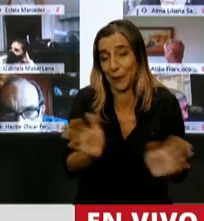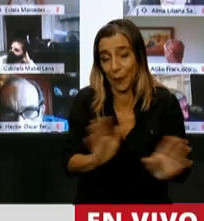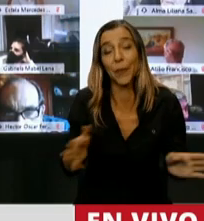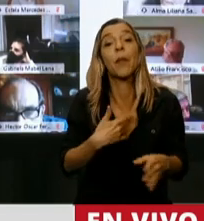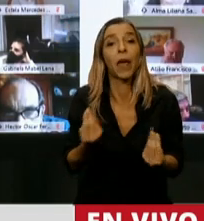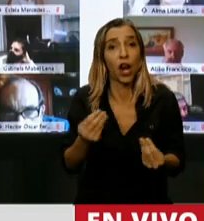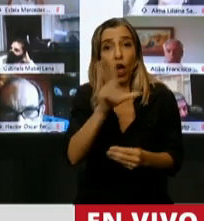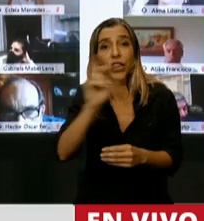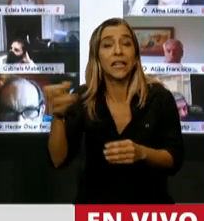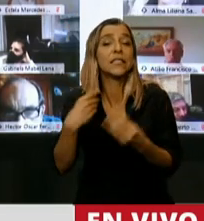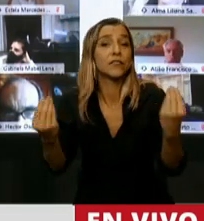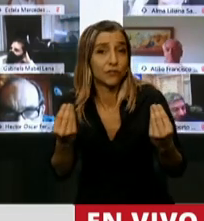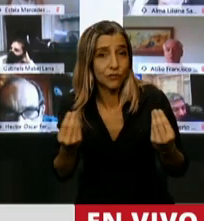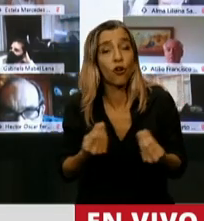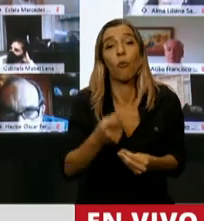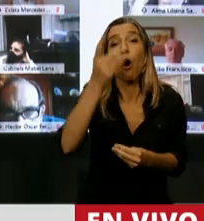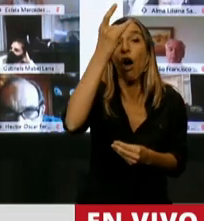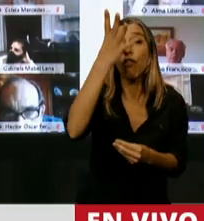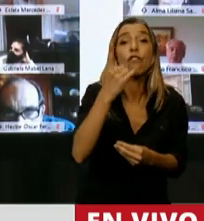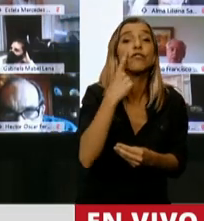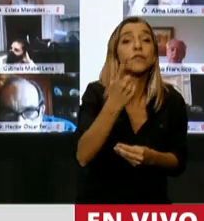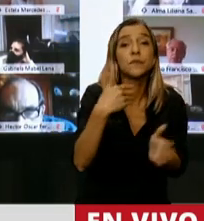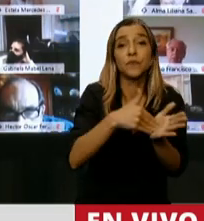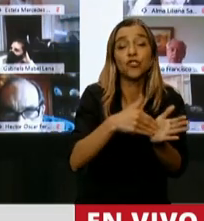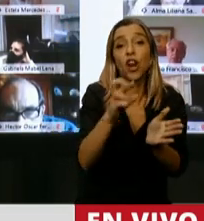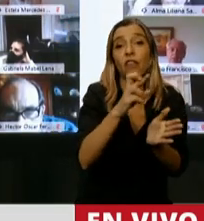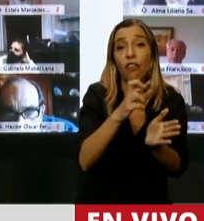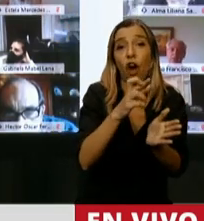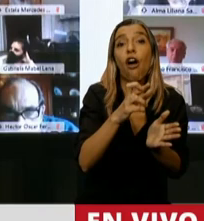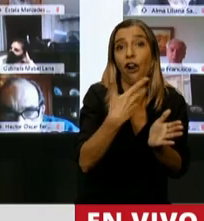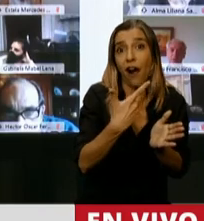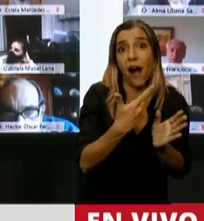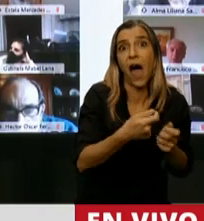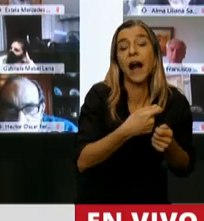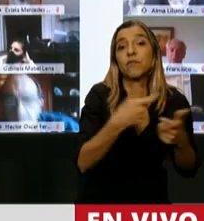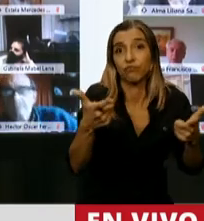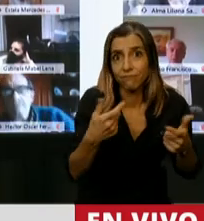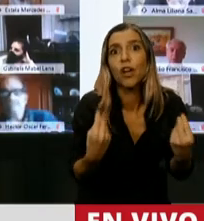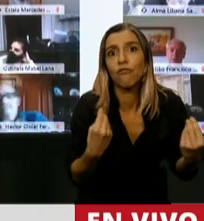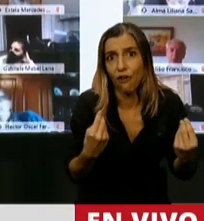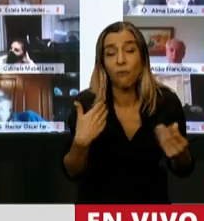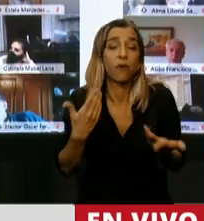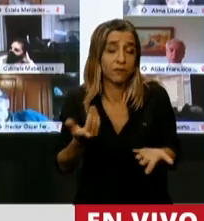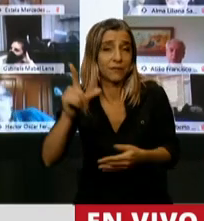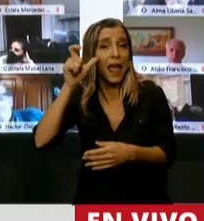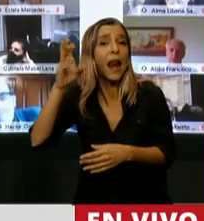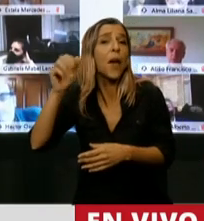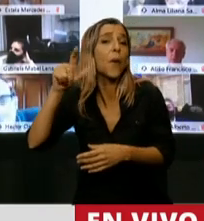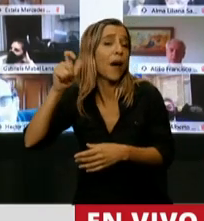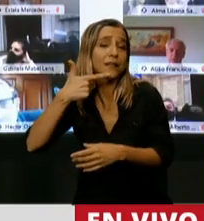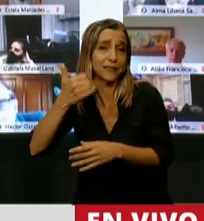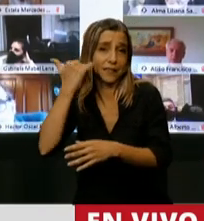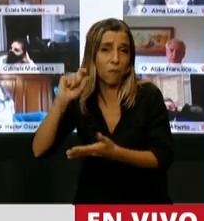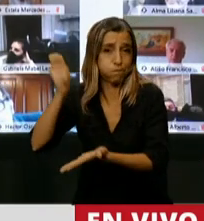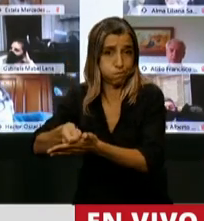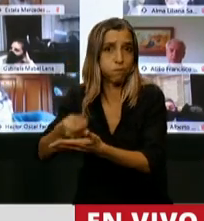tuvo que absorber casi 12.000 millones de dólares el Banco Central. ¿Ustedes creen que eso no se paga? Las LELICS se pagaron con un alto